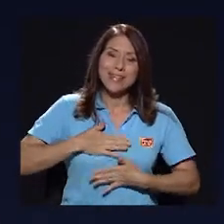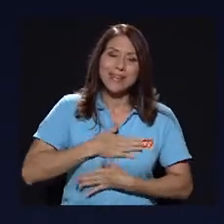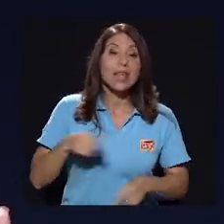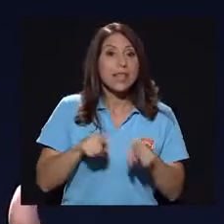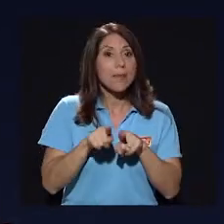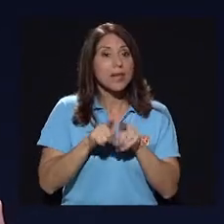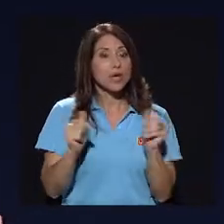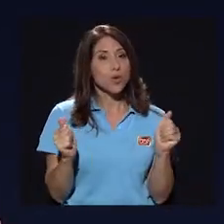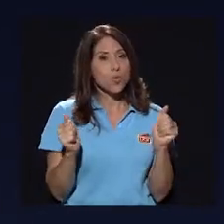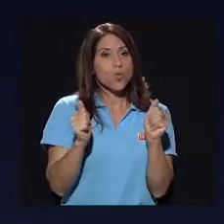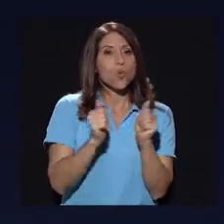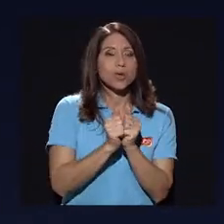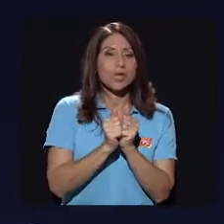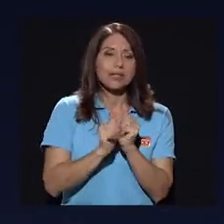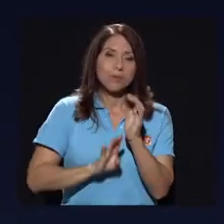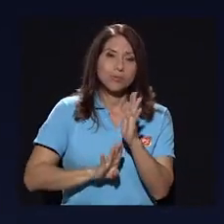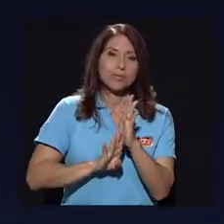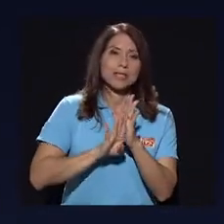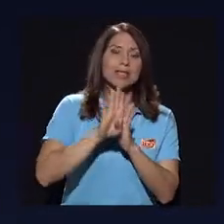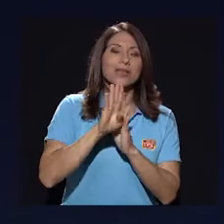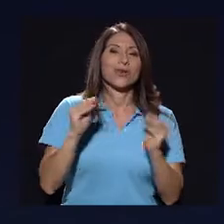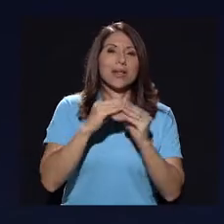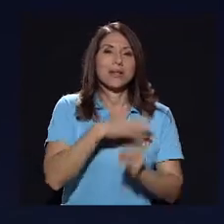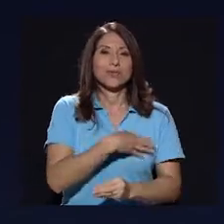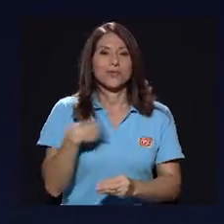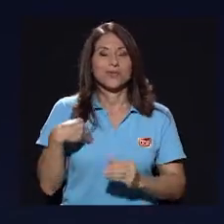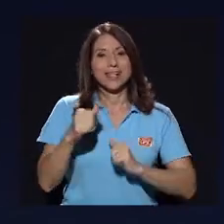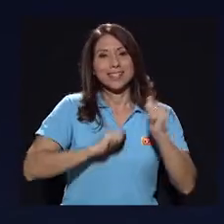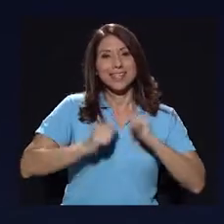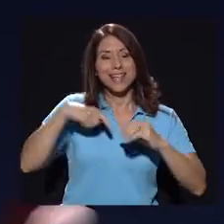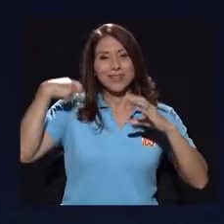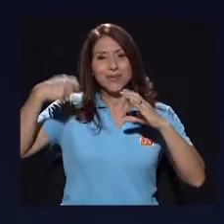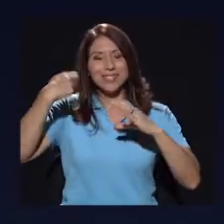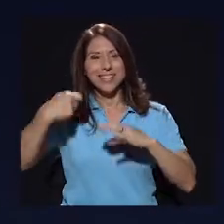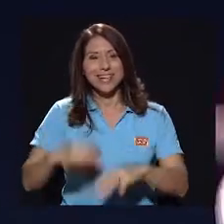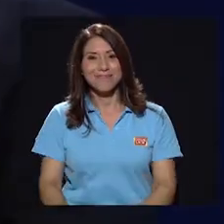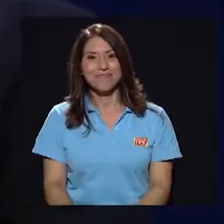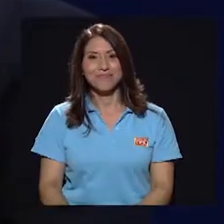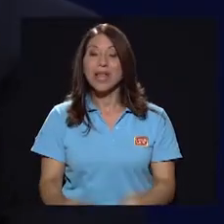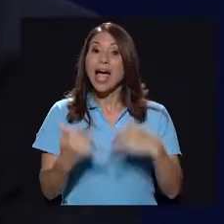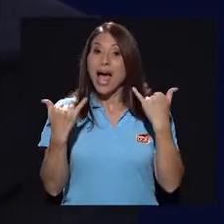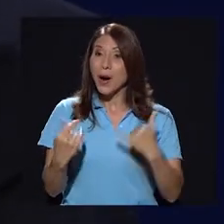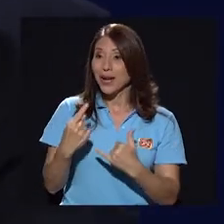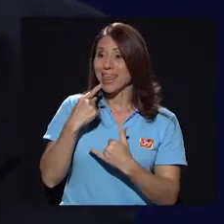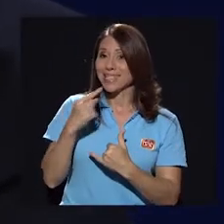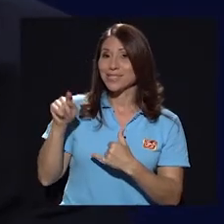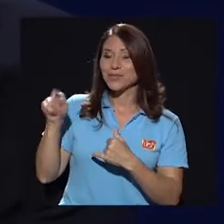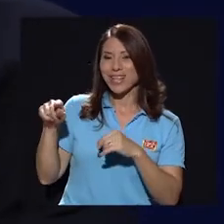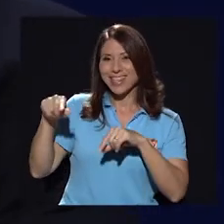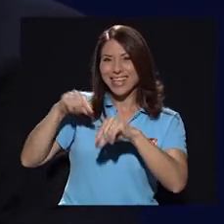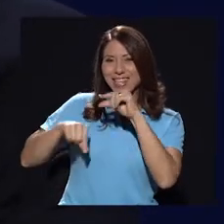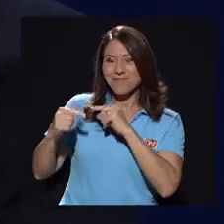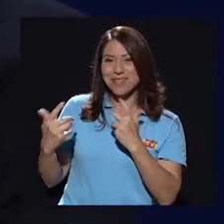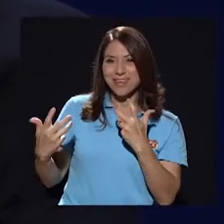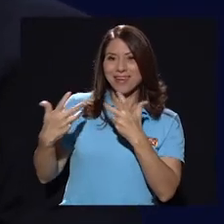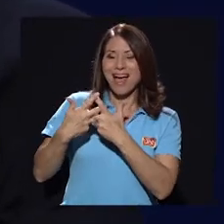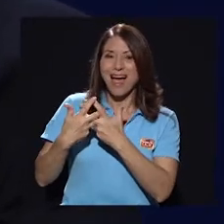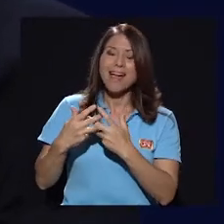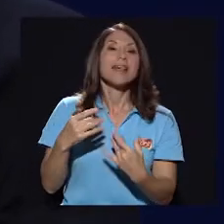sino que también juntas vamos creciendo en lo que más nos gusta hacer, que es el teatro o el cine. Ahora que decís eso de la química,